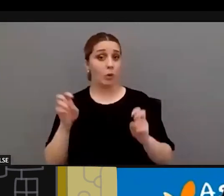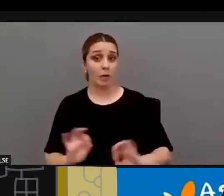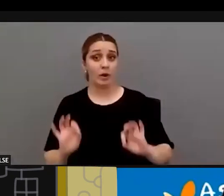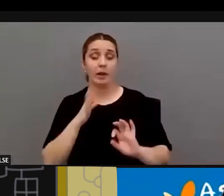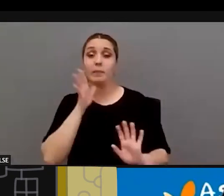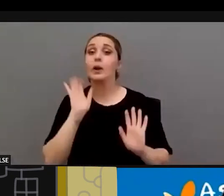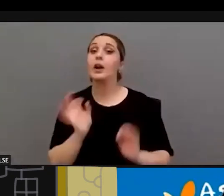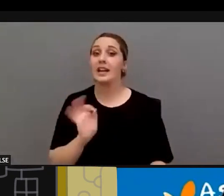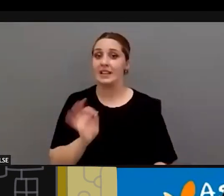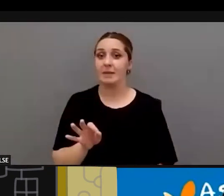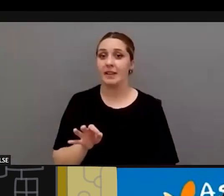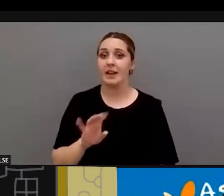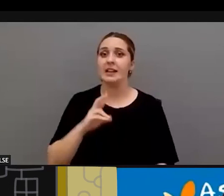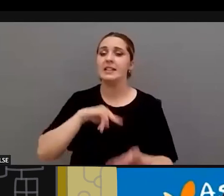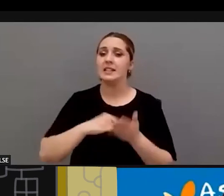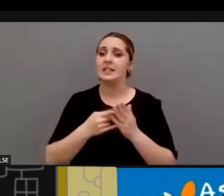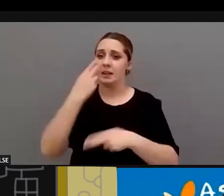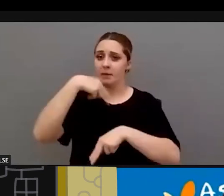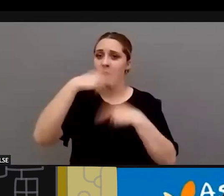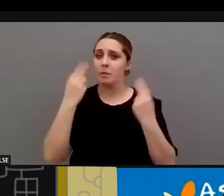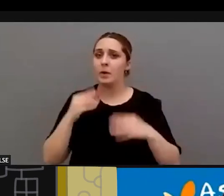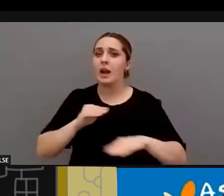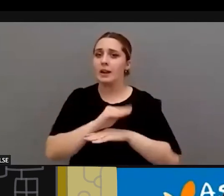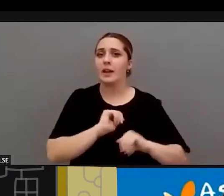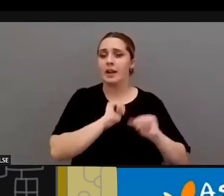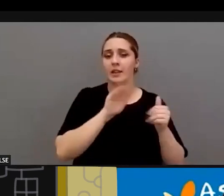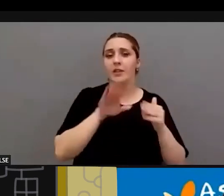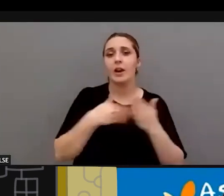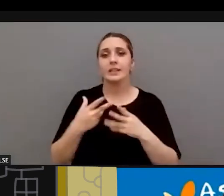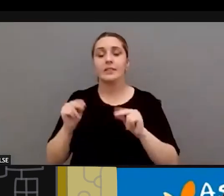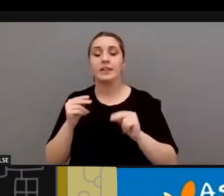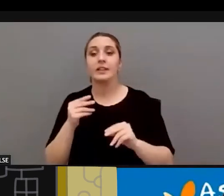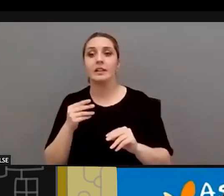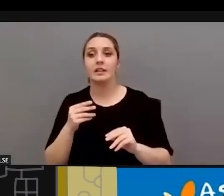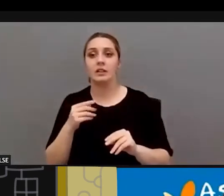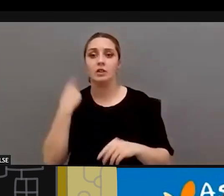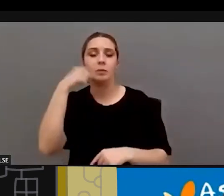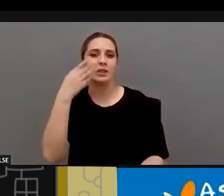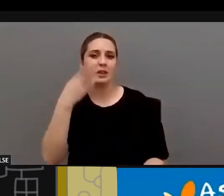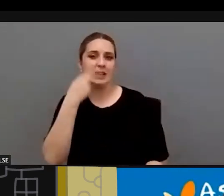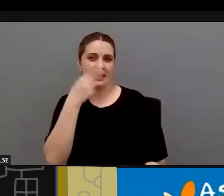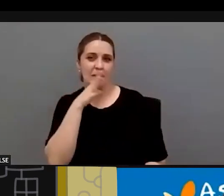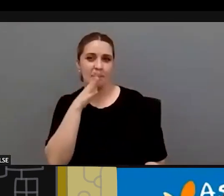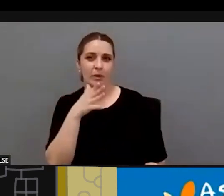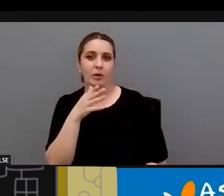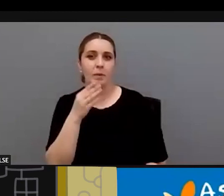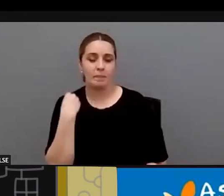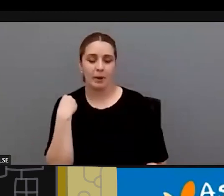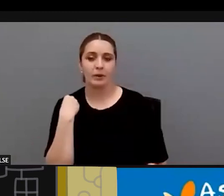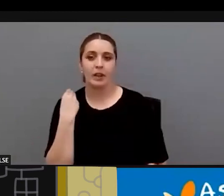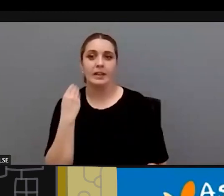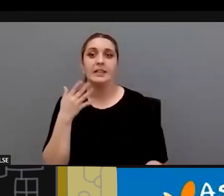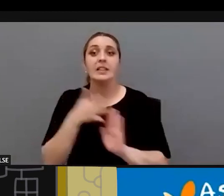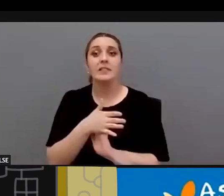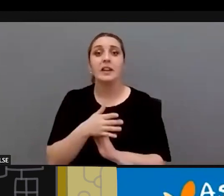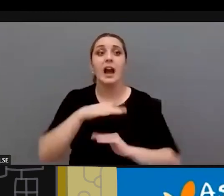que hoy el sistema público se garantiza del inicio esto no quiere decir y por eso yo creo que es interesante la pregunta que se formula que desde